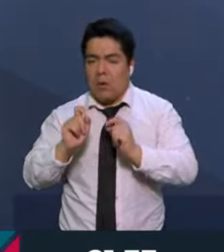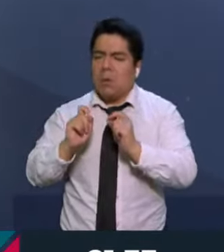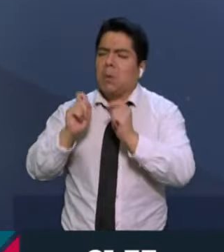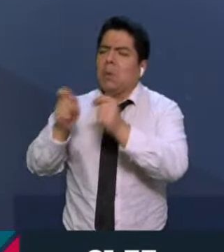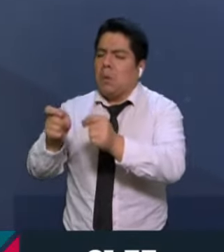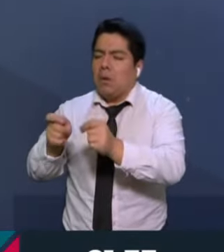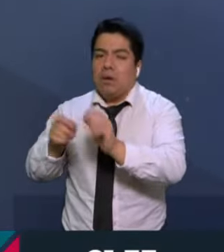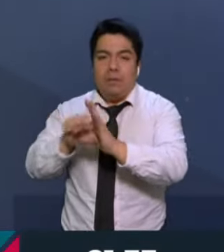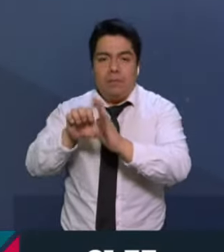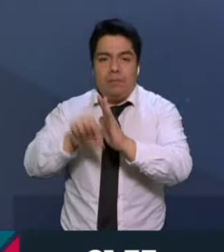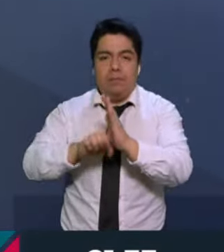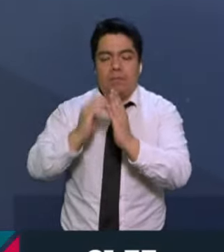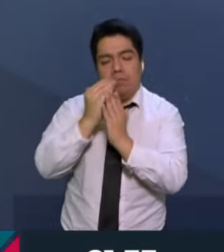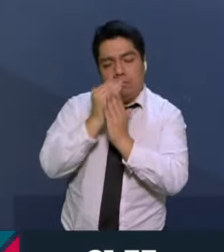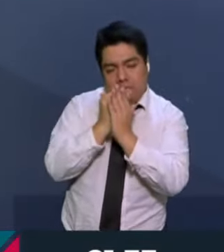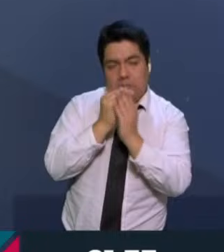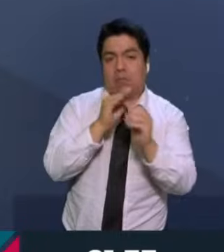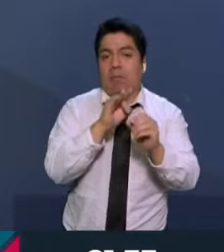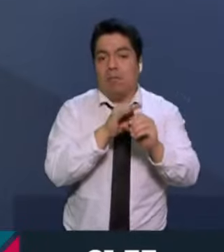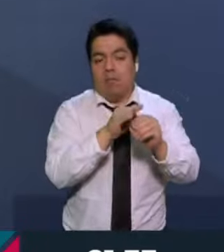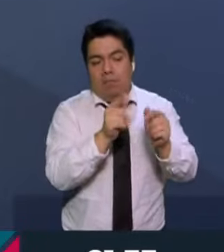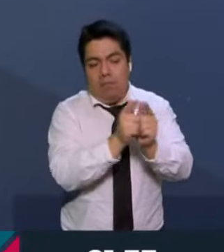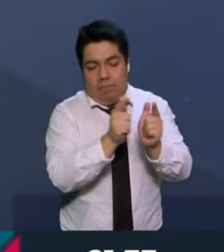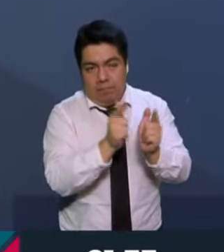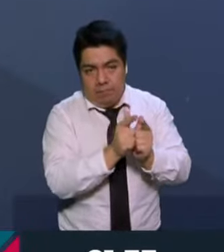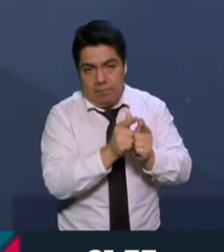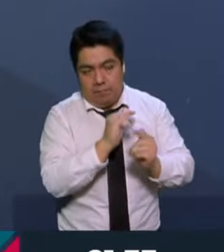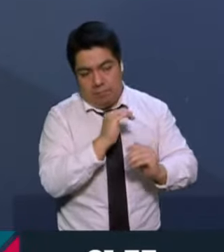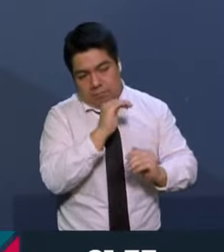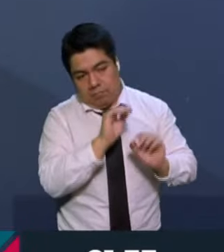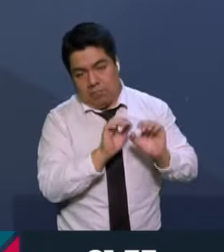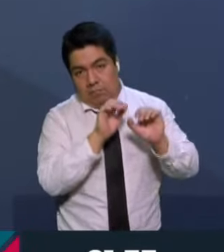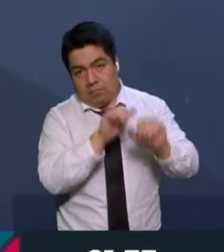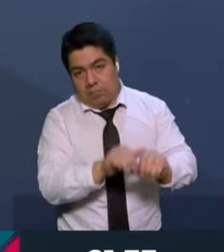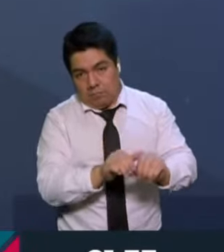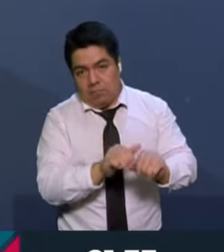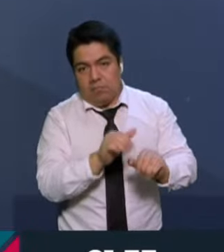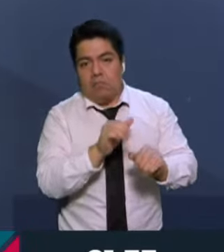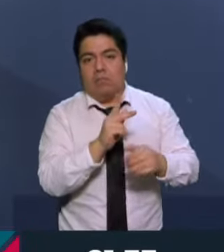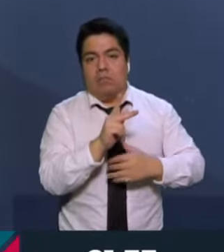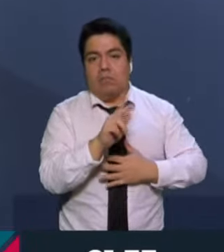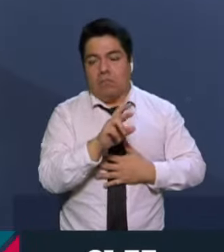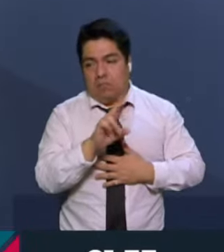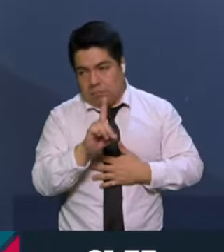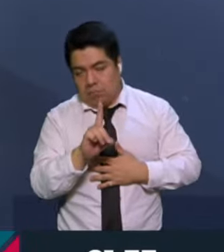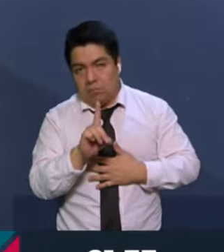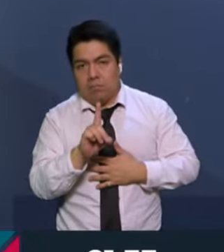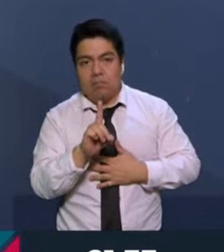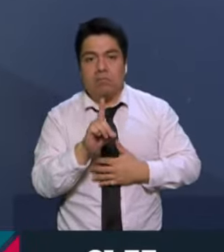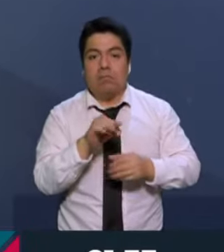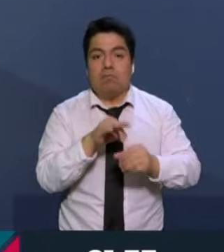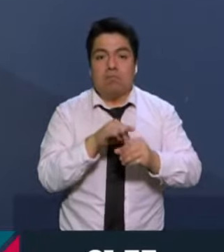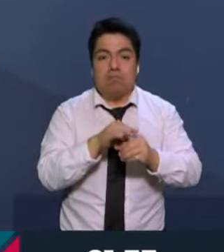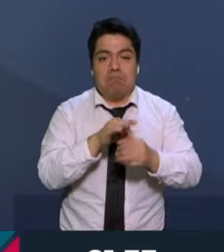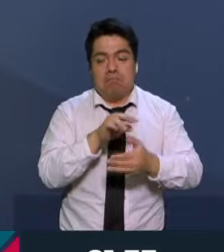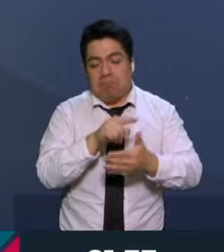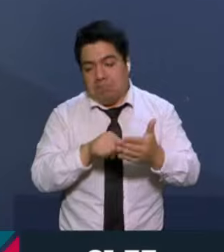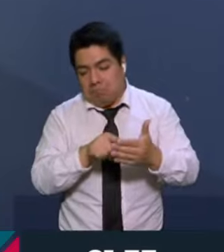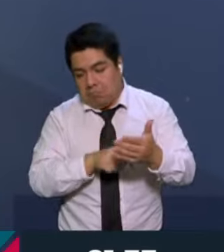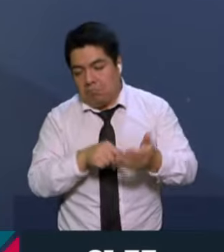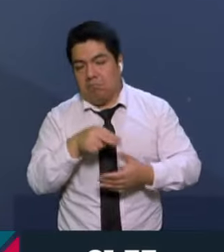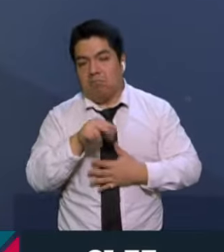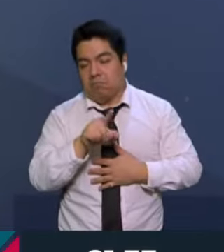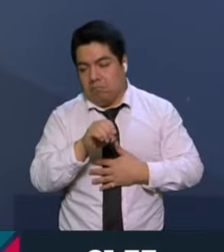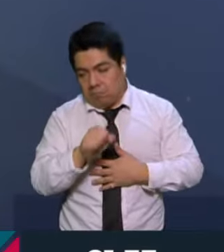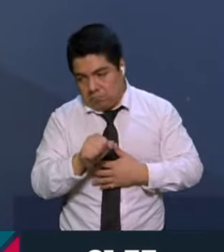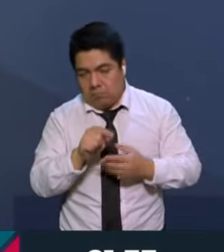una vez descontados los votos por los partidos que no alcanzaron el registro, en este caso el PRD, los votos nulos, los votos de